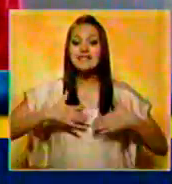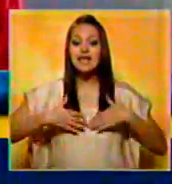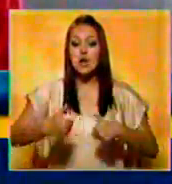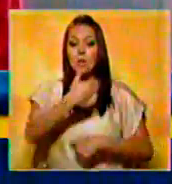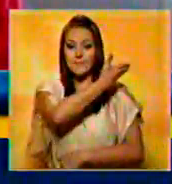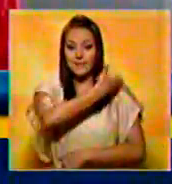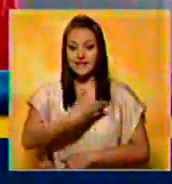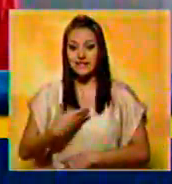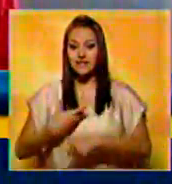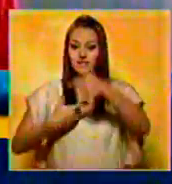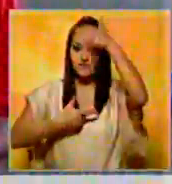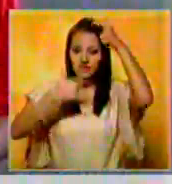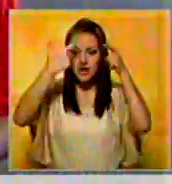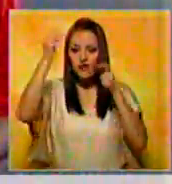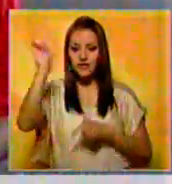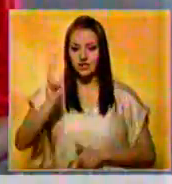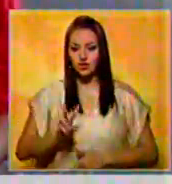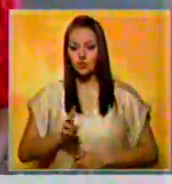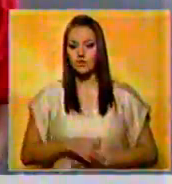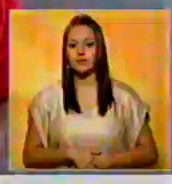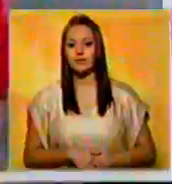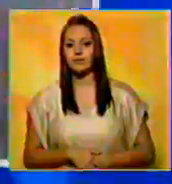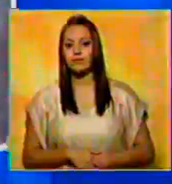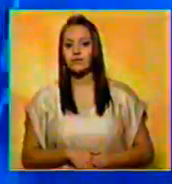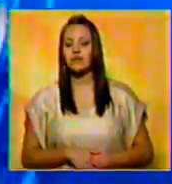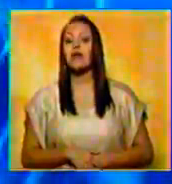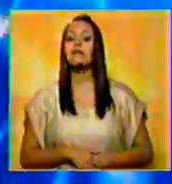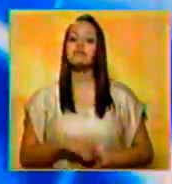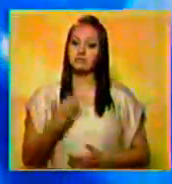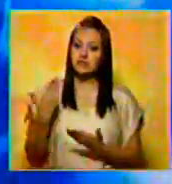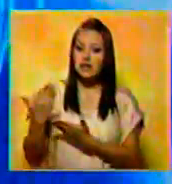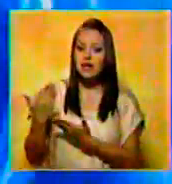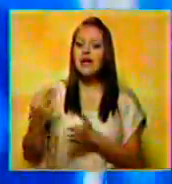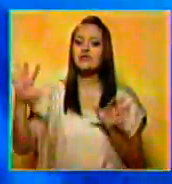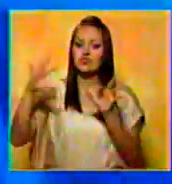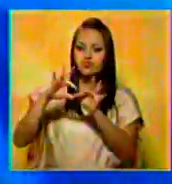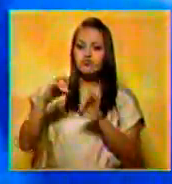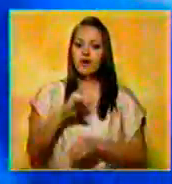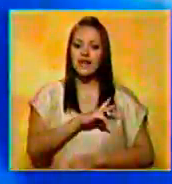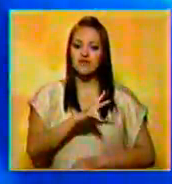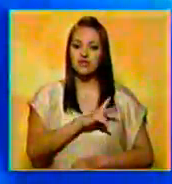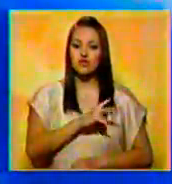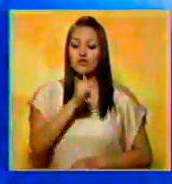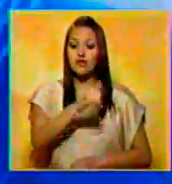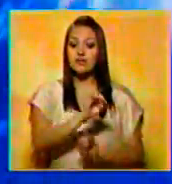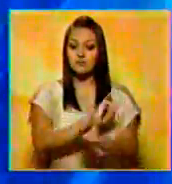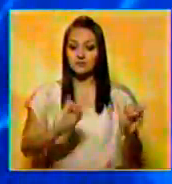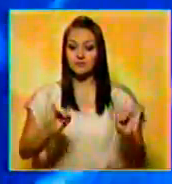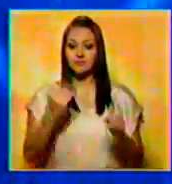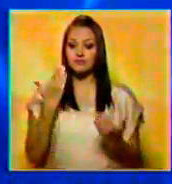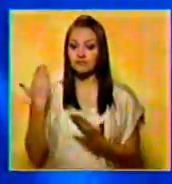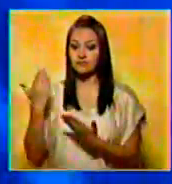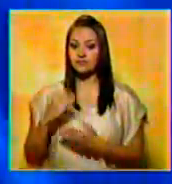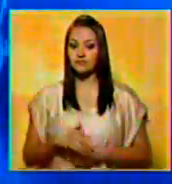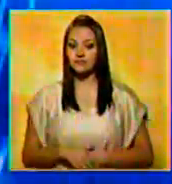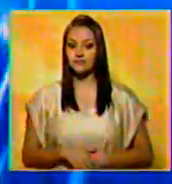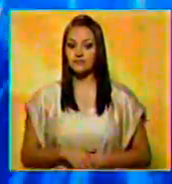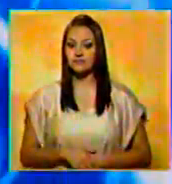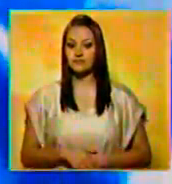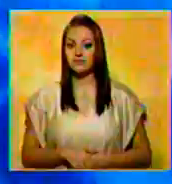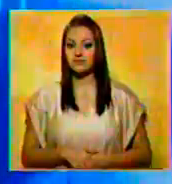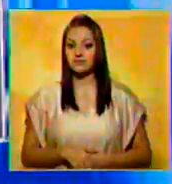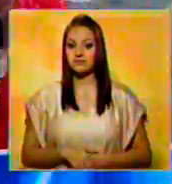presidente de Venezuela, Hugo Chávez. Para nuestro canal, Aliado, Benevisión, Jenny Navarro, desde Cuba.